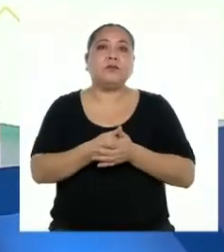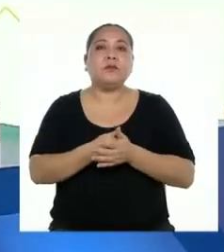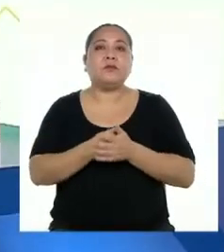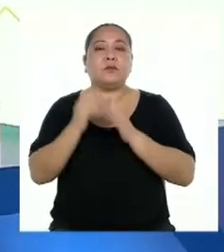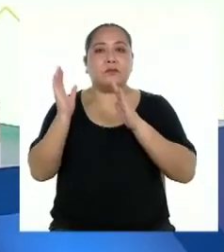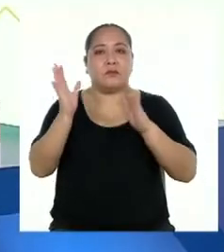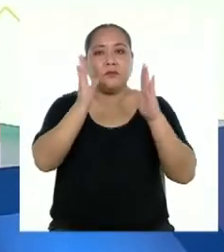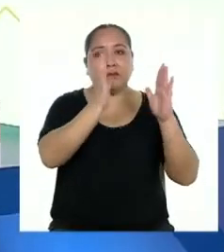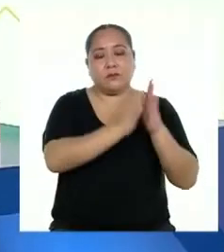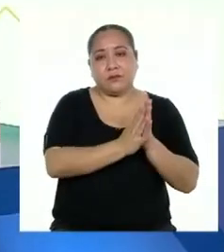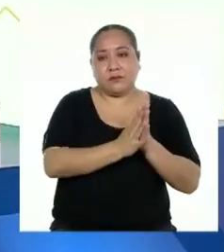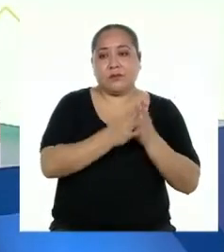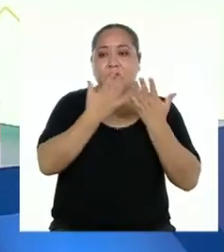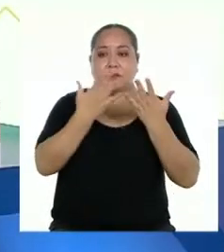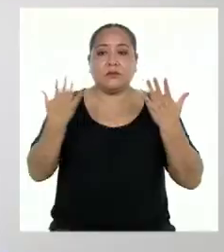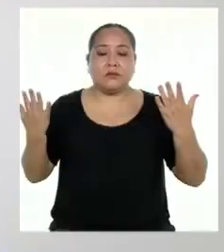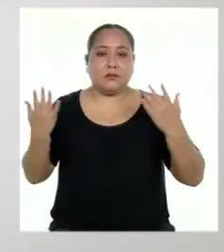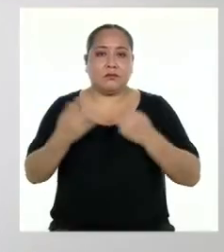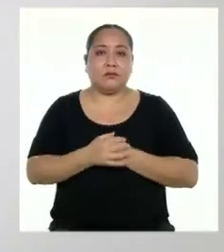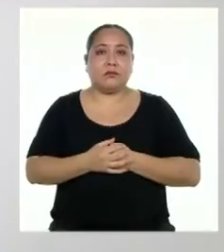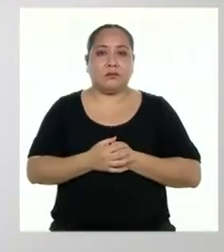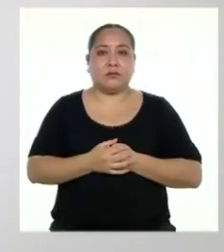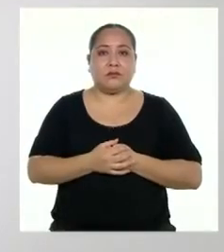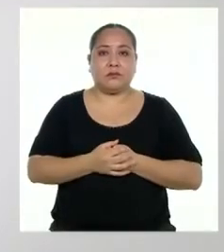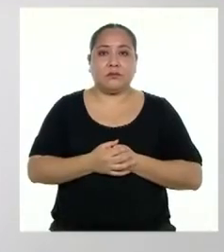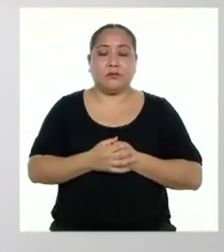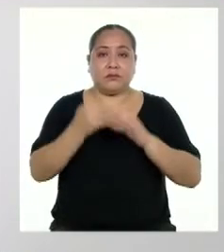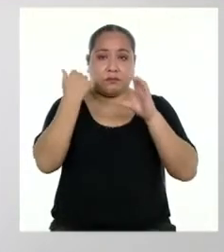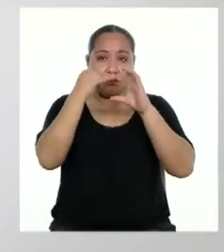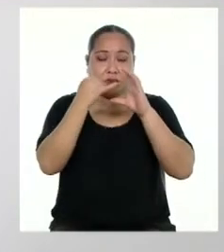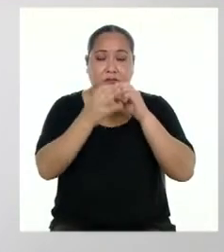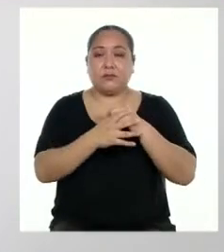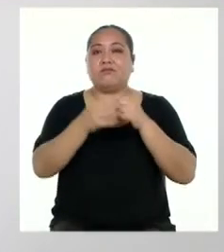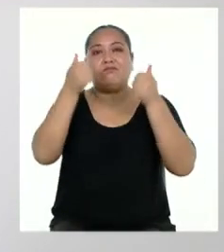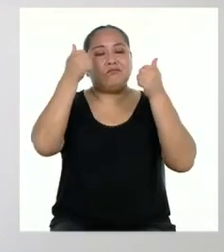organizaba mediante herramientas digitales. Buena sugerencia.